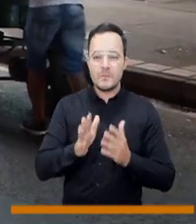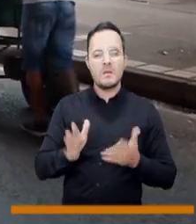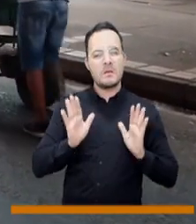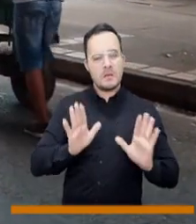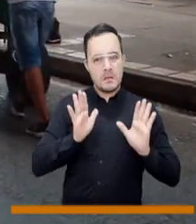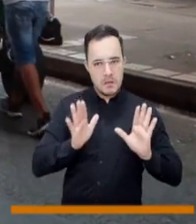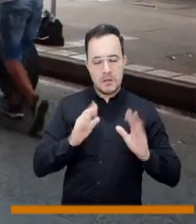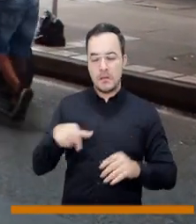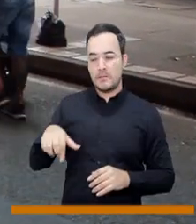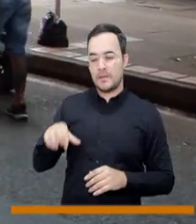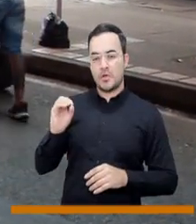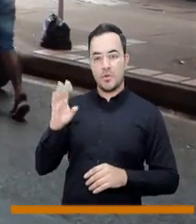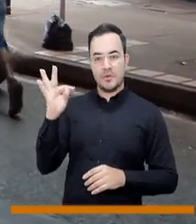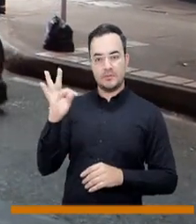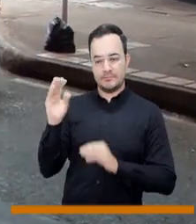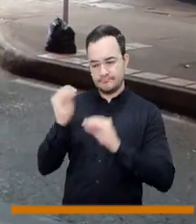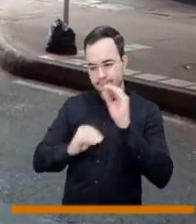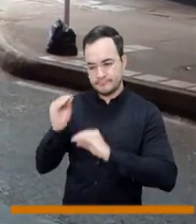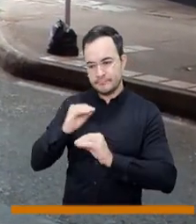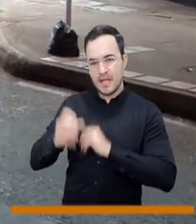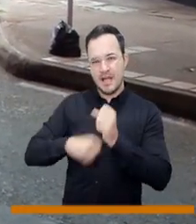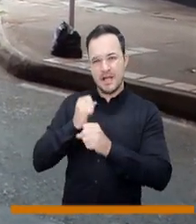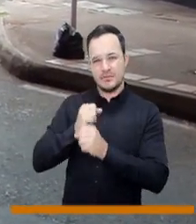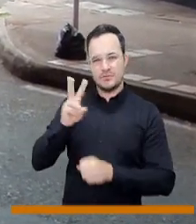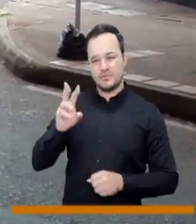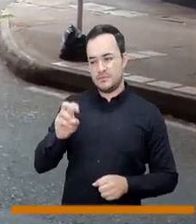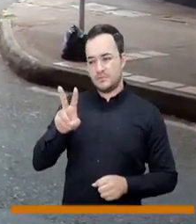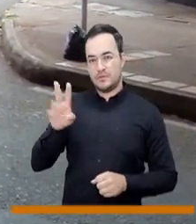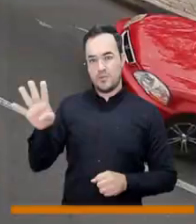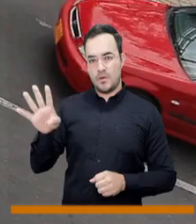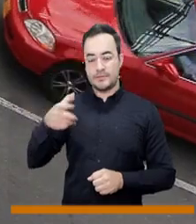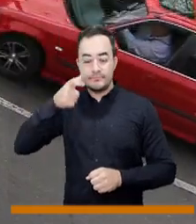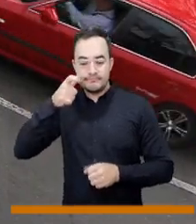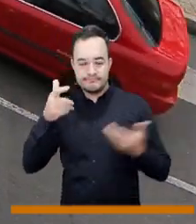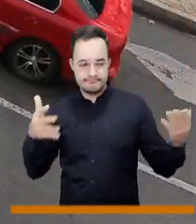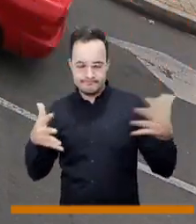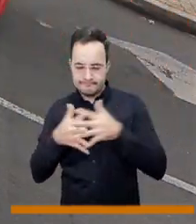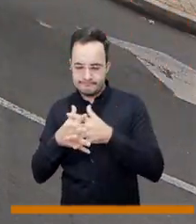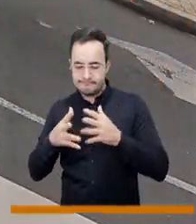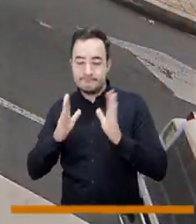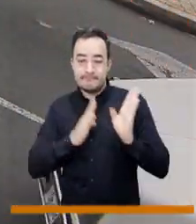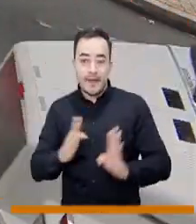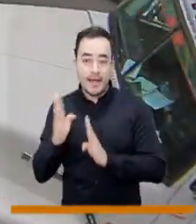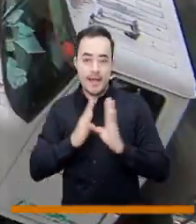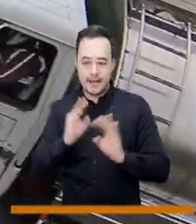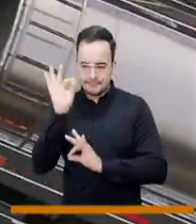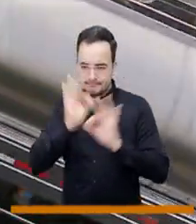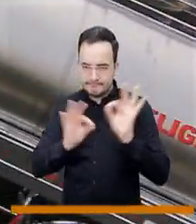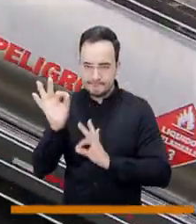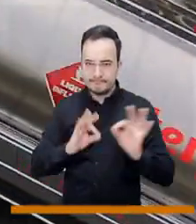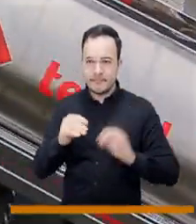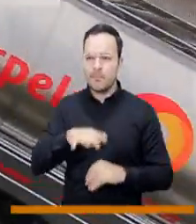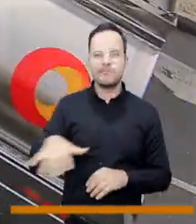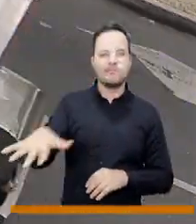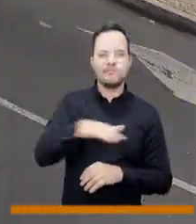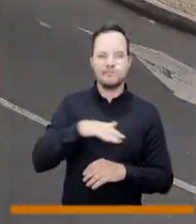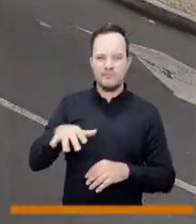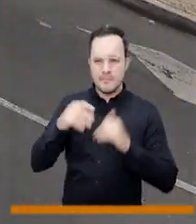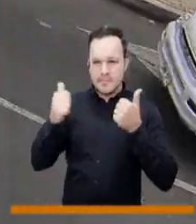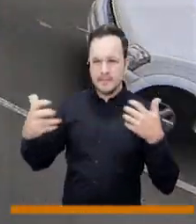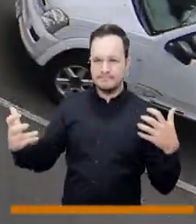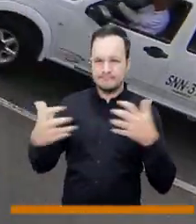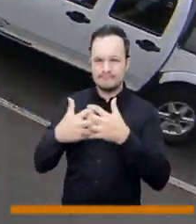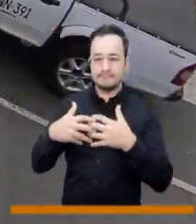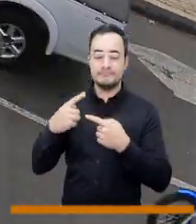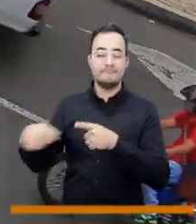Esta información ahora se revisará en el POT de 2024. Será clave para planificar y ajustar